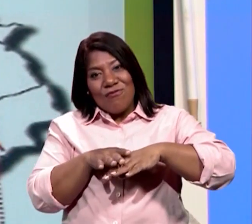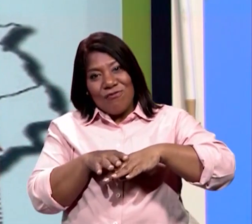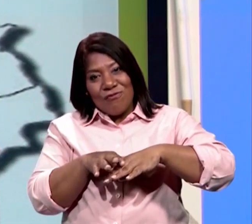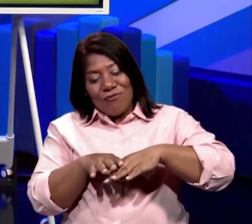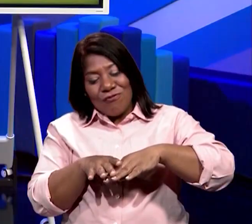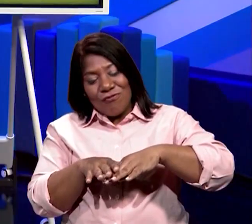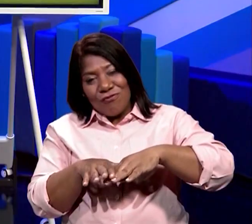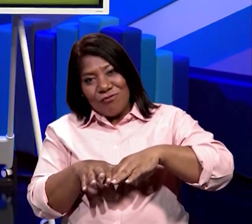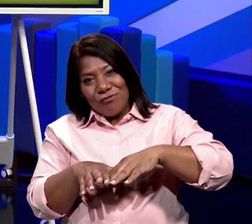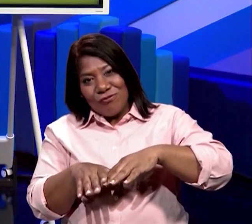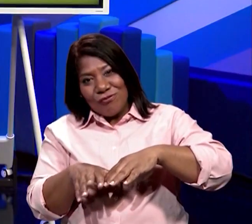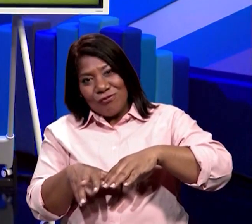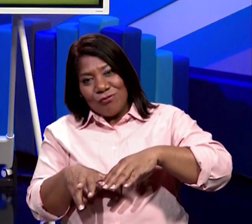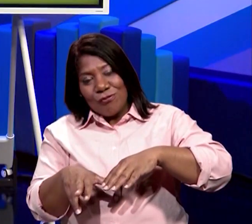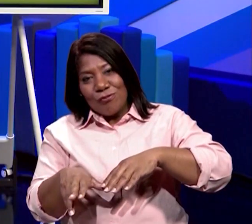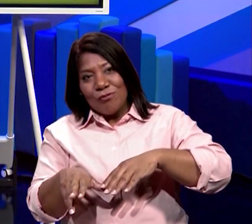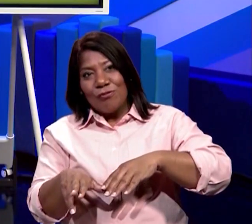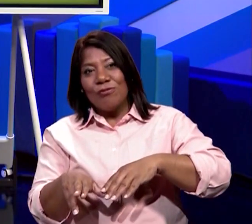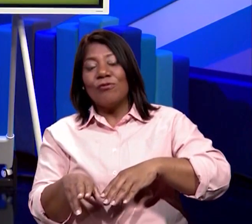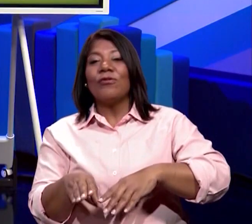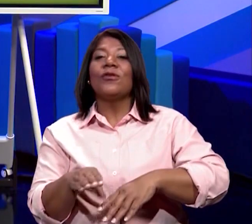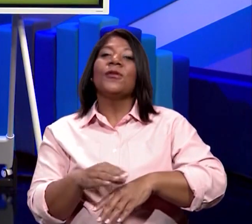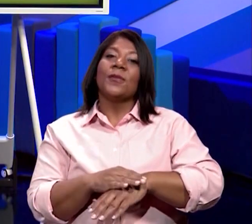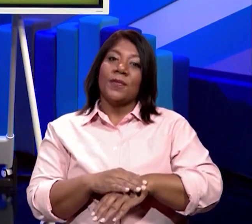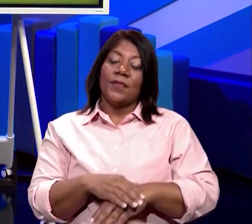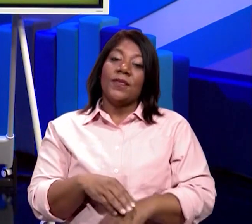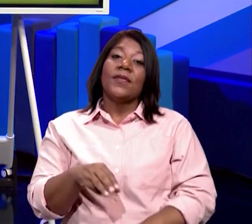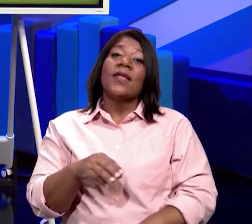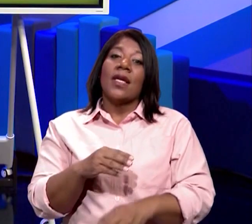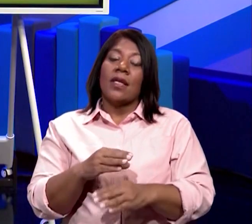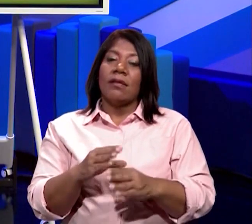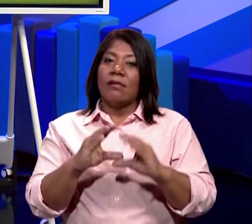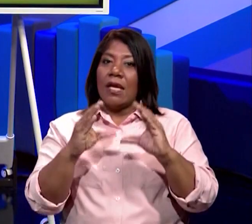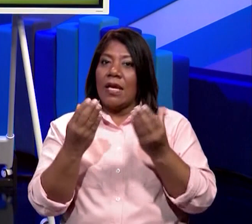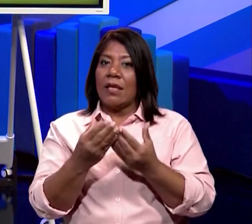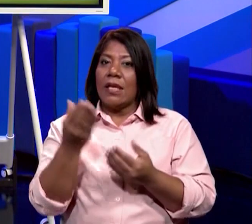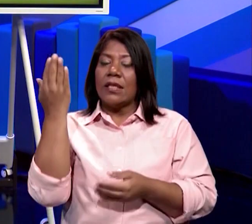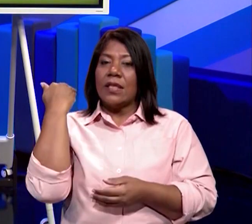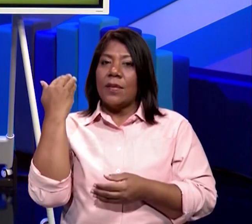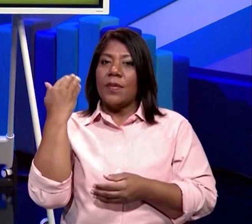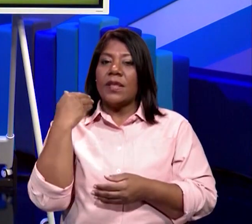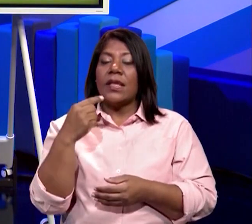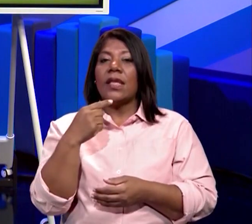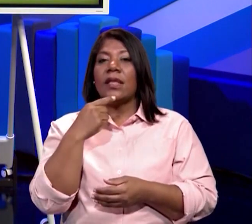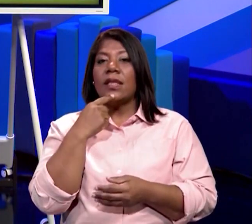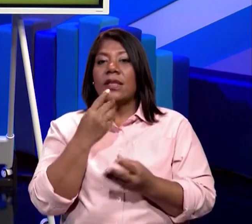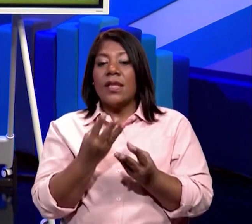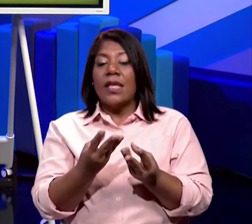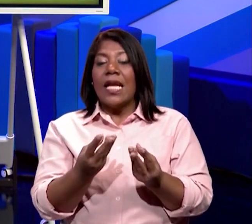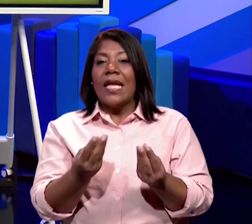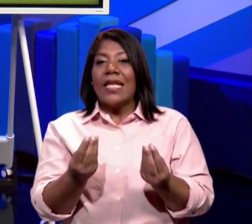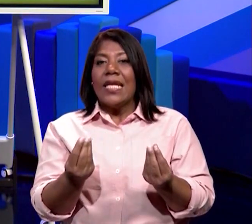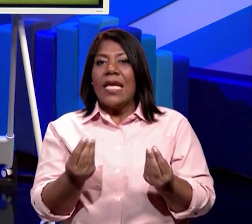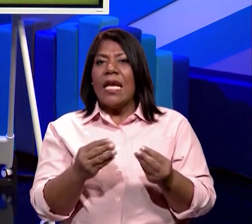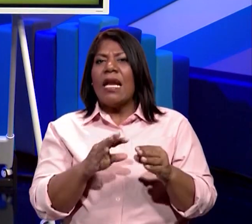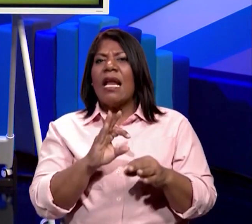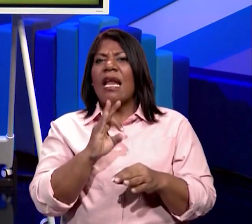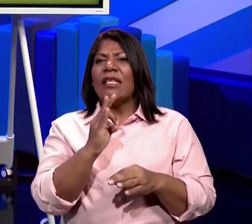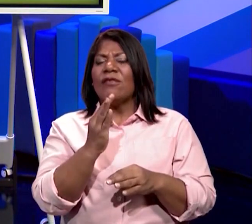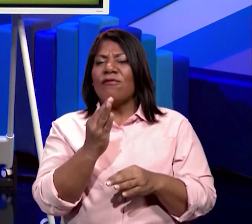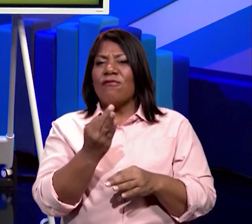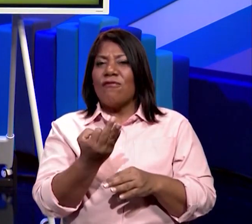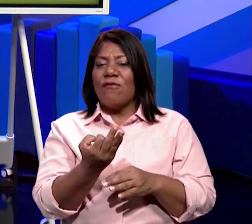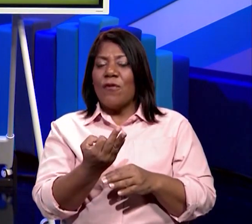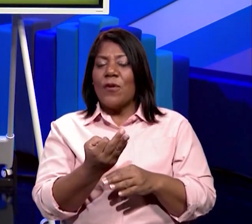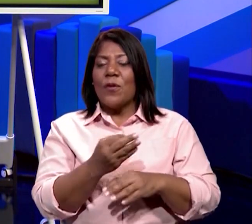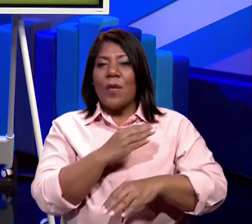un lugar que habíamos mencionado la clase pasada cuando damos la clase del relieve. Los ríos